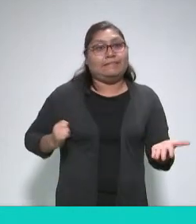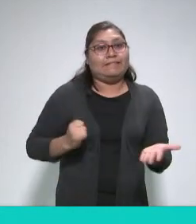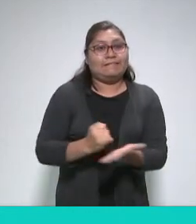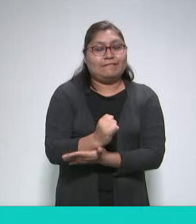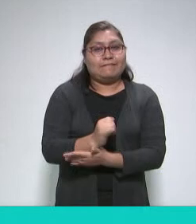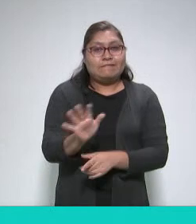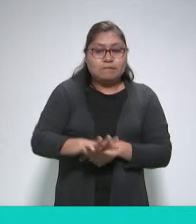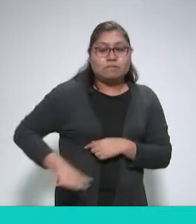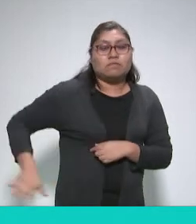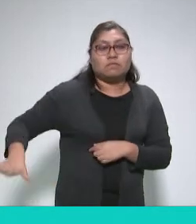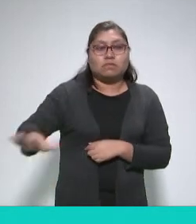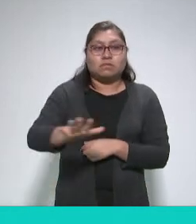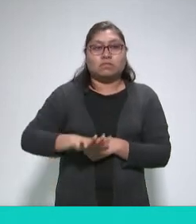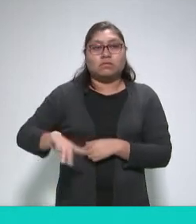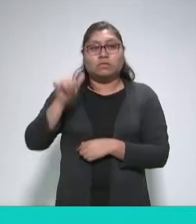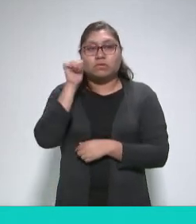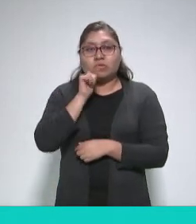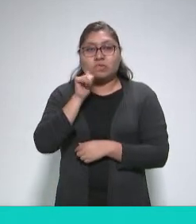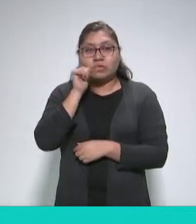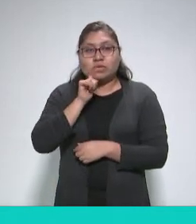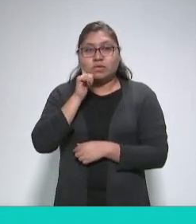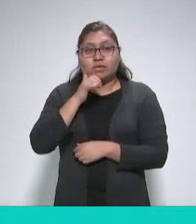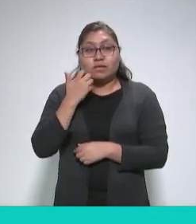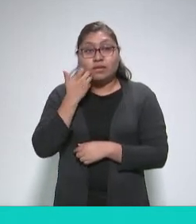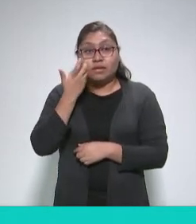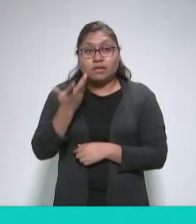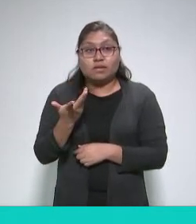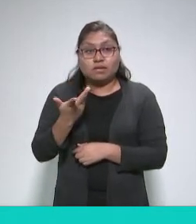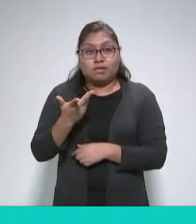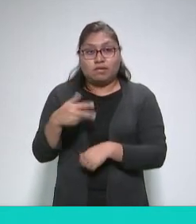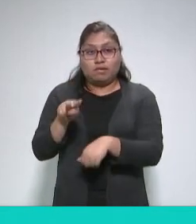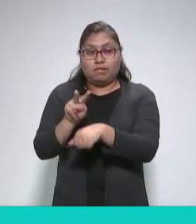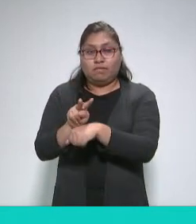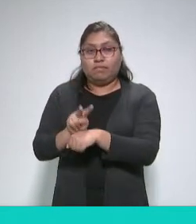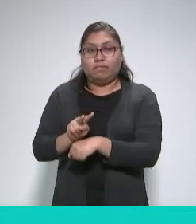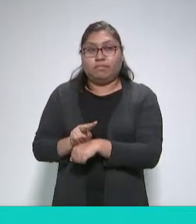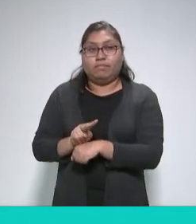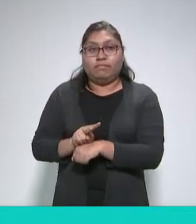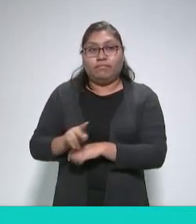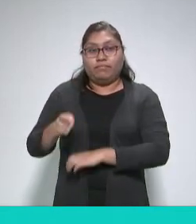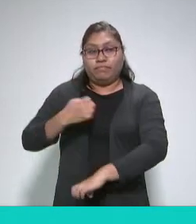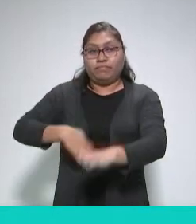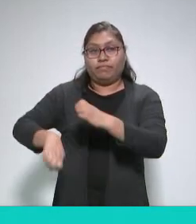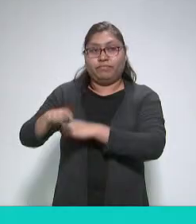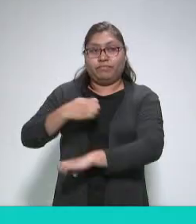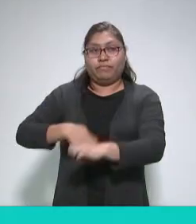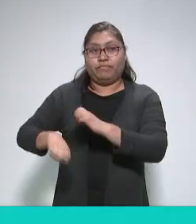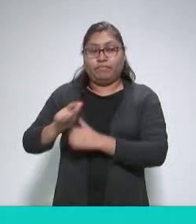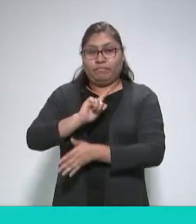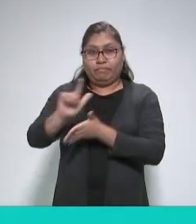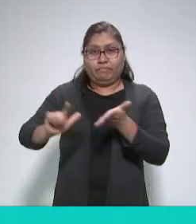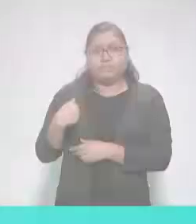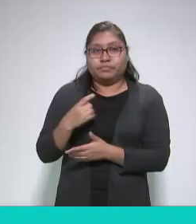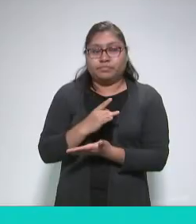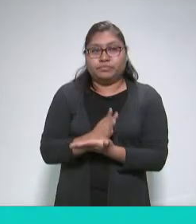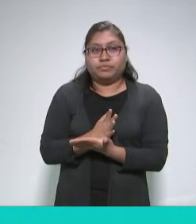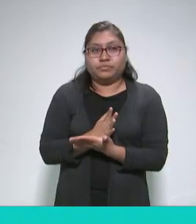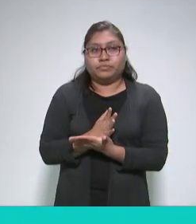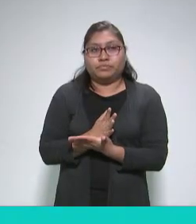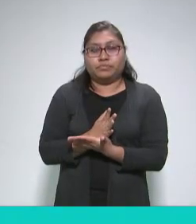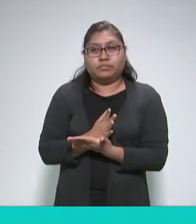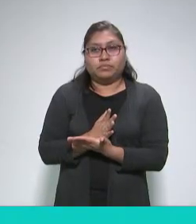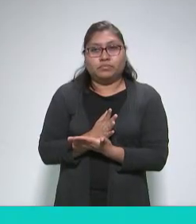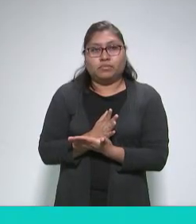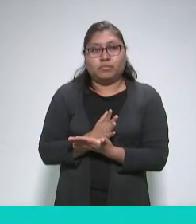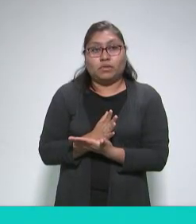es la que ha reclamado se participe en vigilar a las empresas que se ajusten a un marco legal vigente en materia ambiental. El sentido que